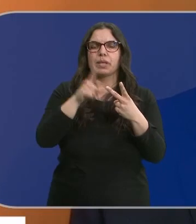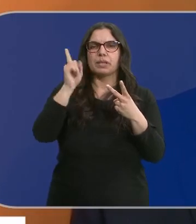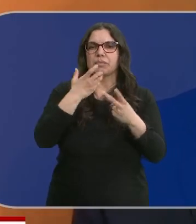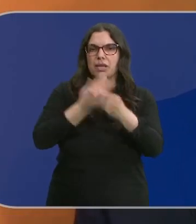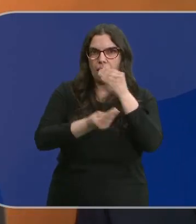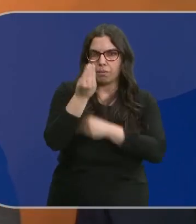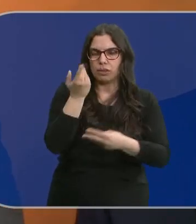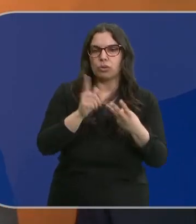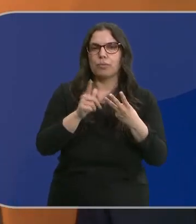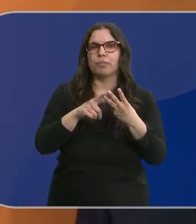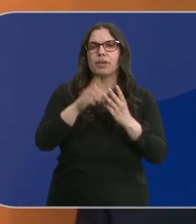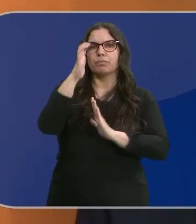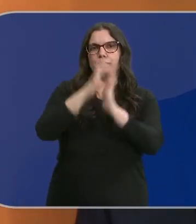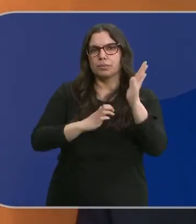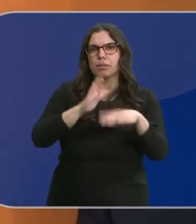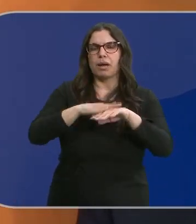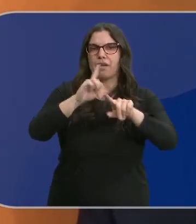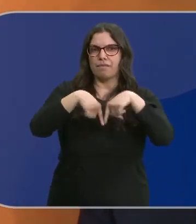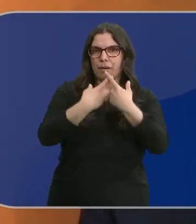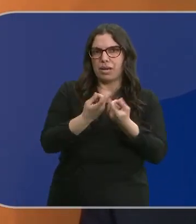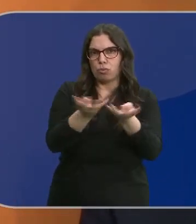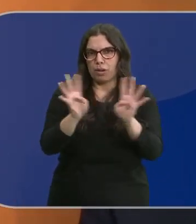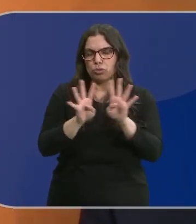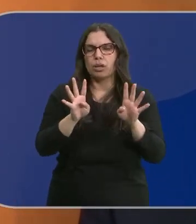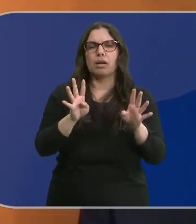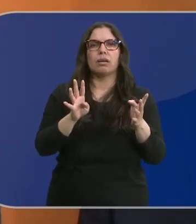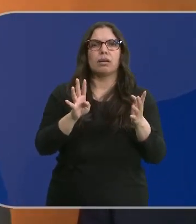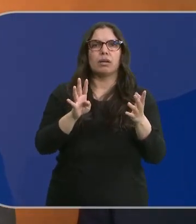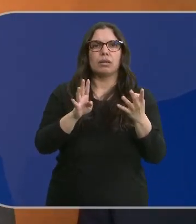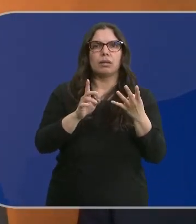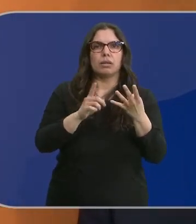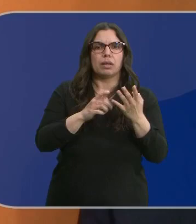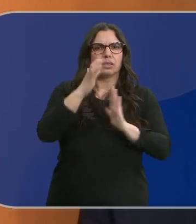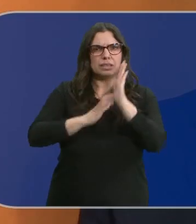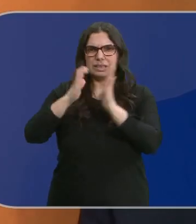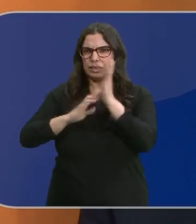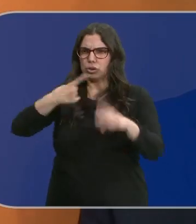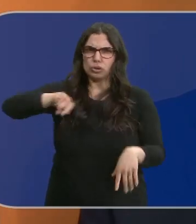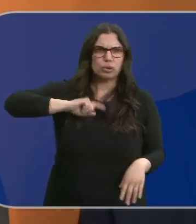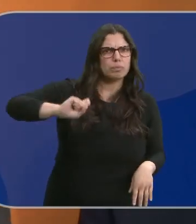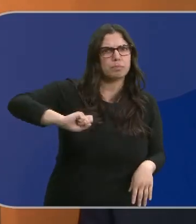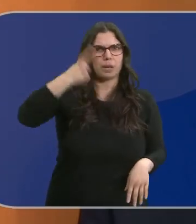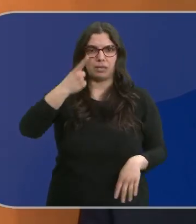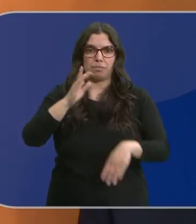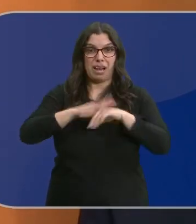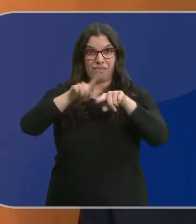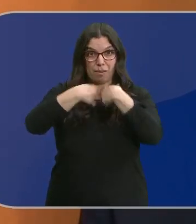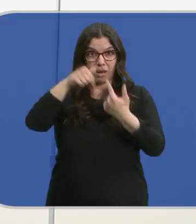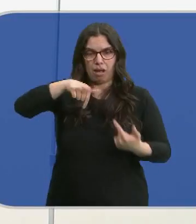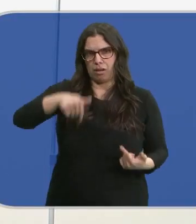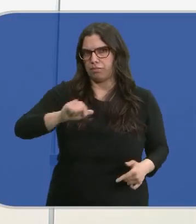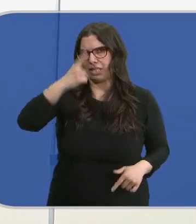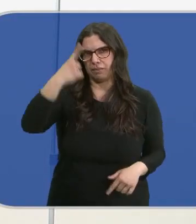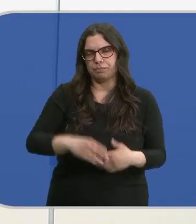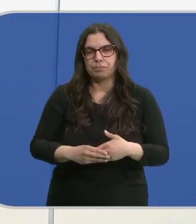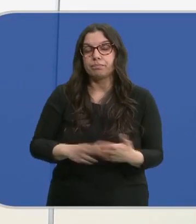del nacimiento de hijos, deducciones para las familias numerosas. Nadie tiene deducciones tan importantes para las familias como tiene nuestra comunidad.